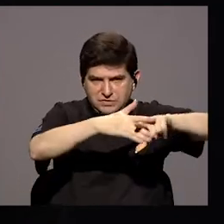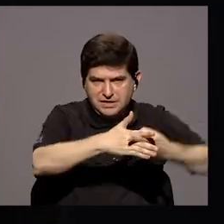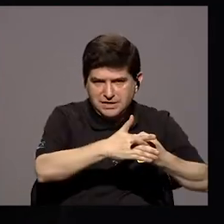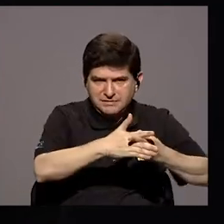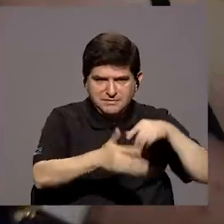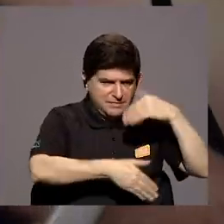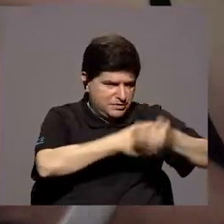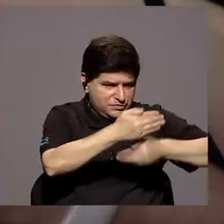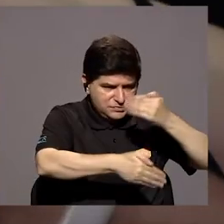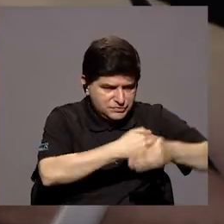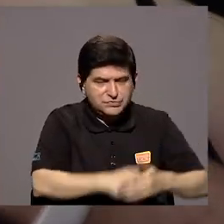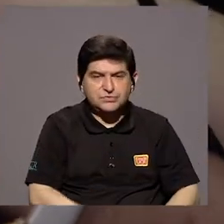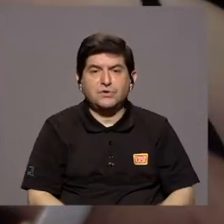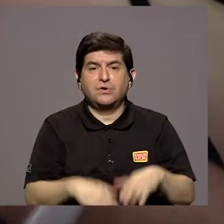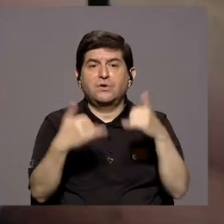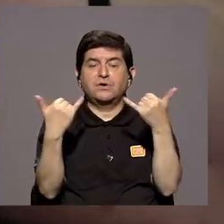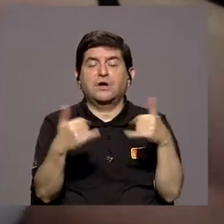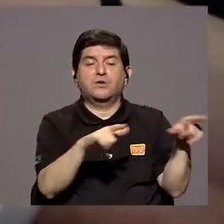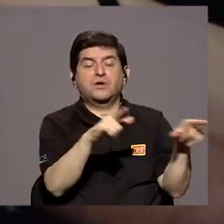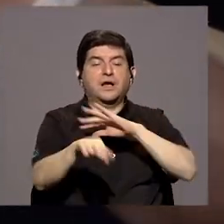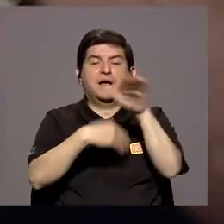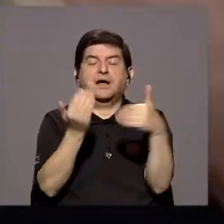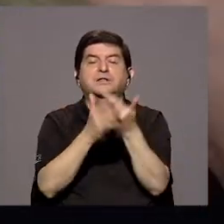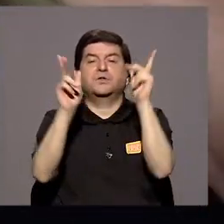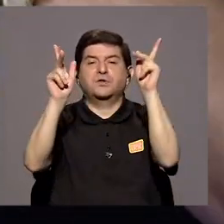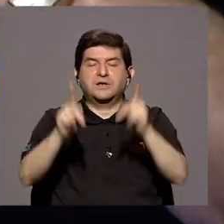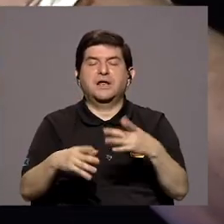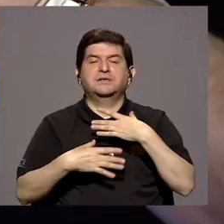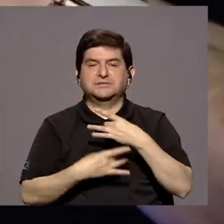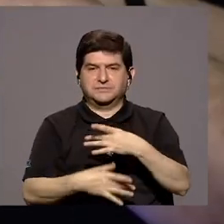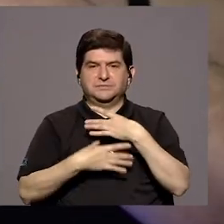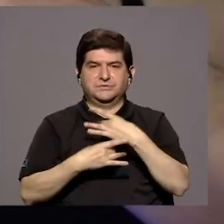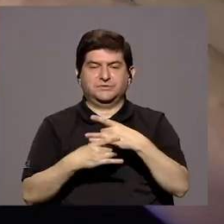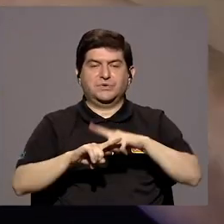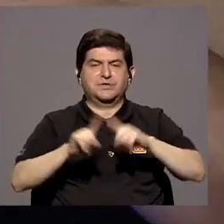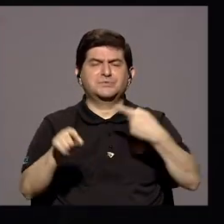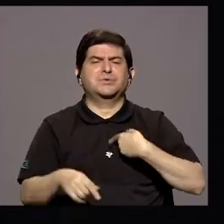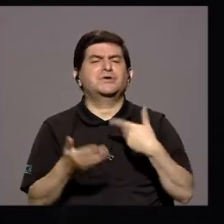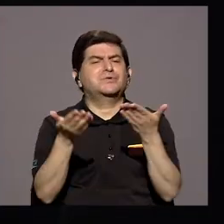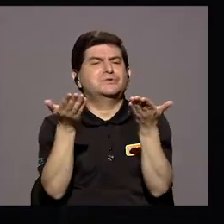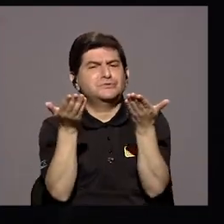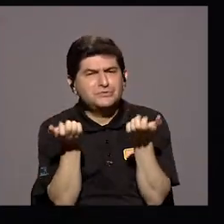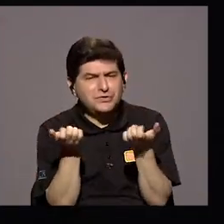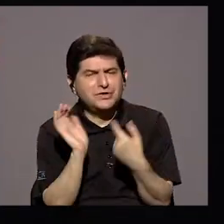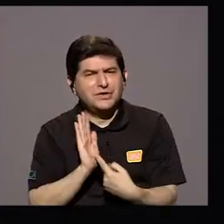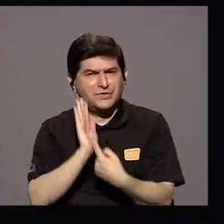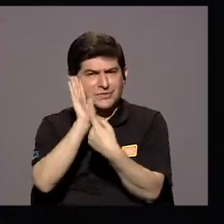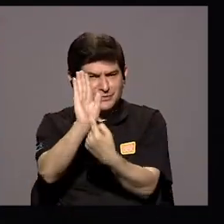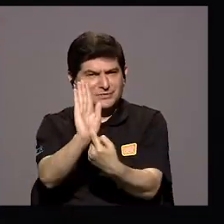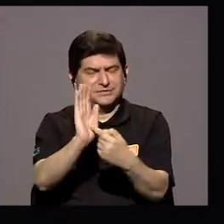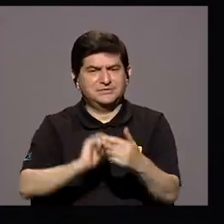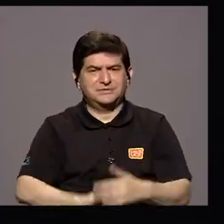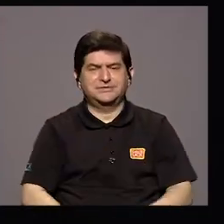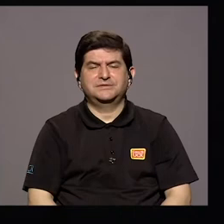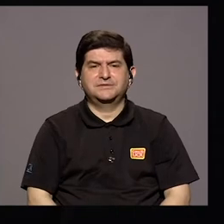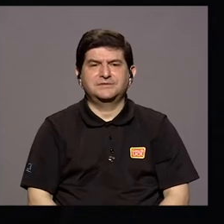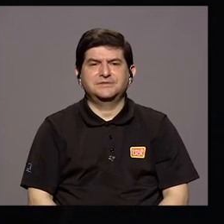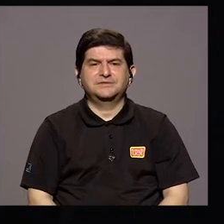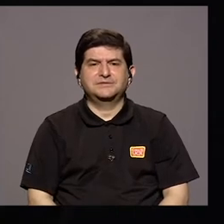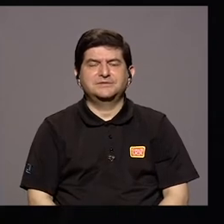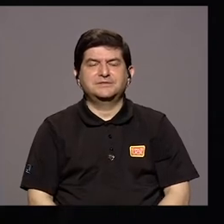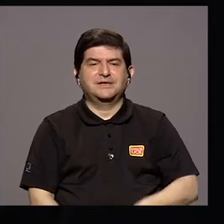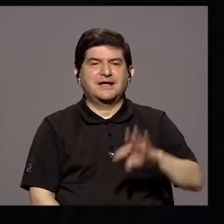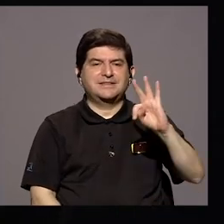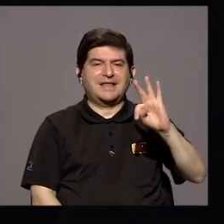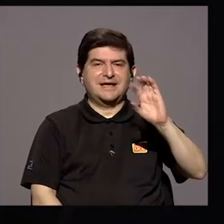Emergieron Y Están A Disposición De Todas Las Personas Interesadas Pero Lo Que Quiero Señalar Marlon Es